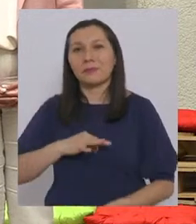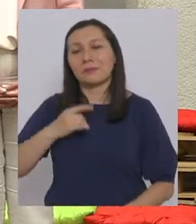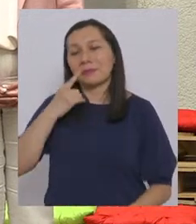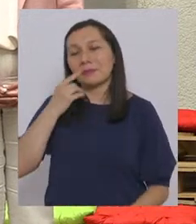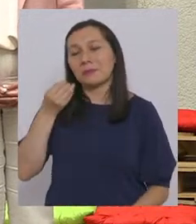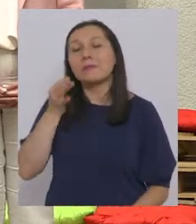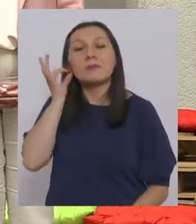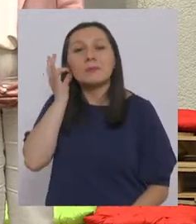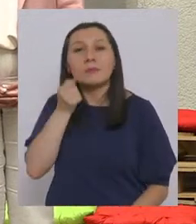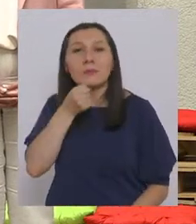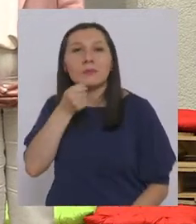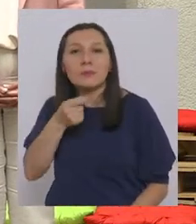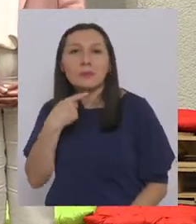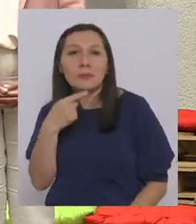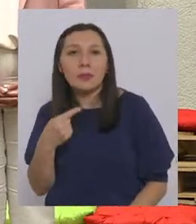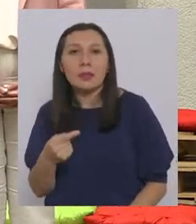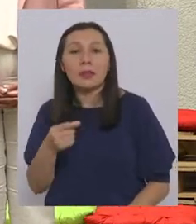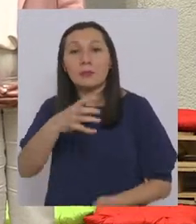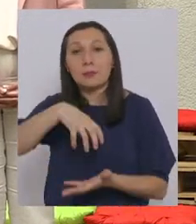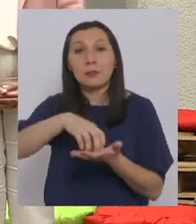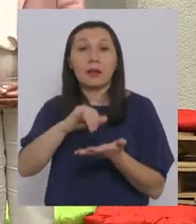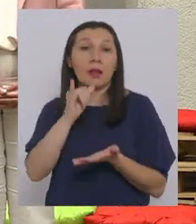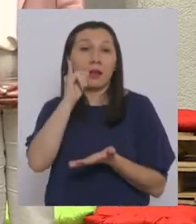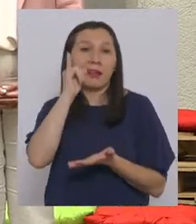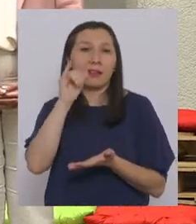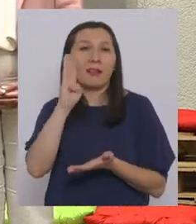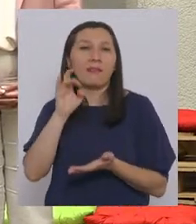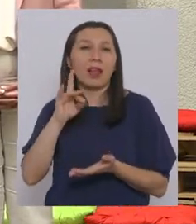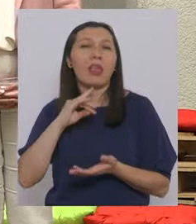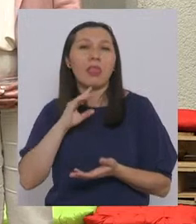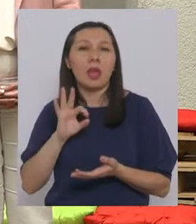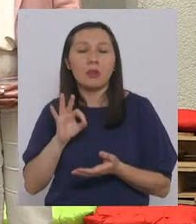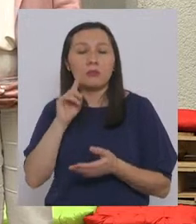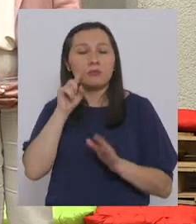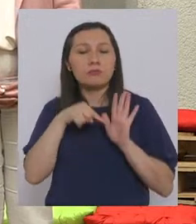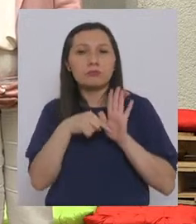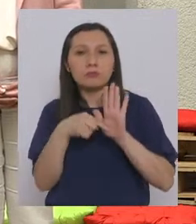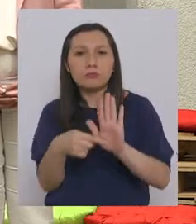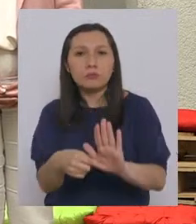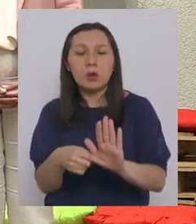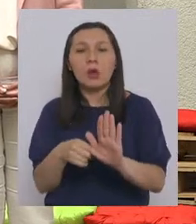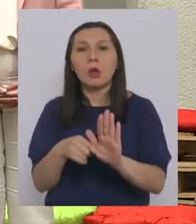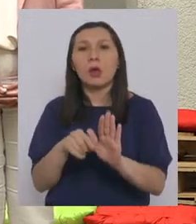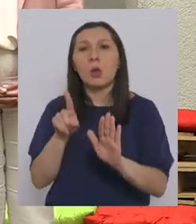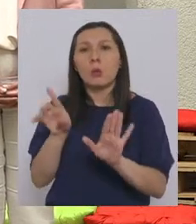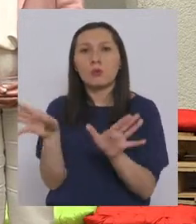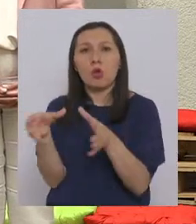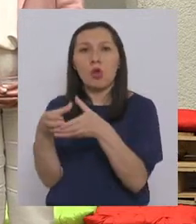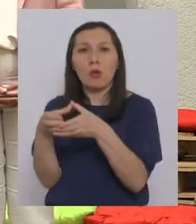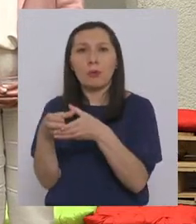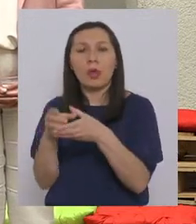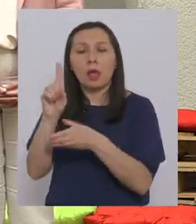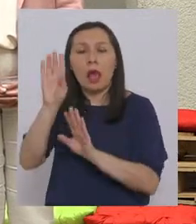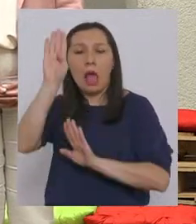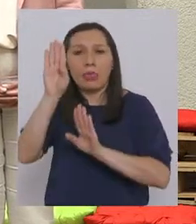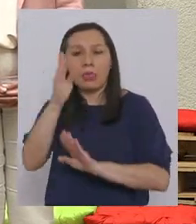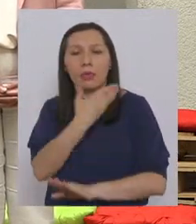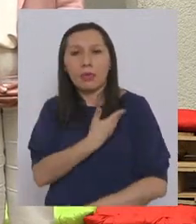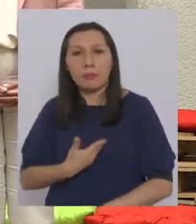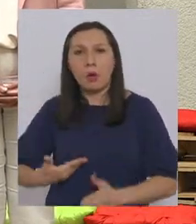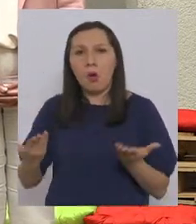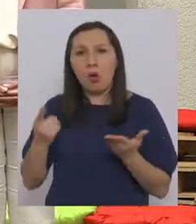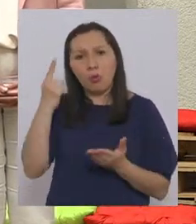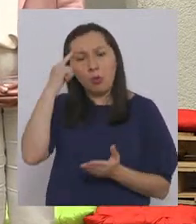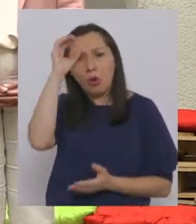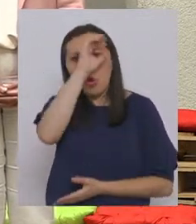hoy Plaza Italia Plaza Baquedano se conoció esta intervención que corresponde a uno de los comandos de un candidato presidencial ¿Cómo ven